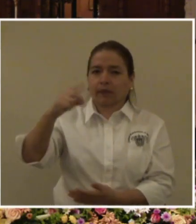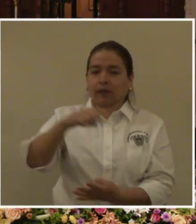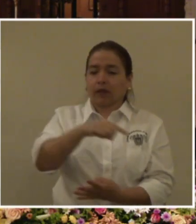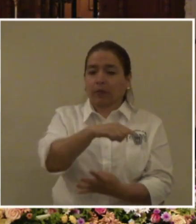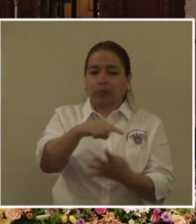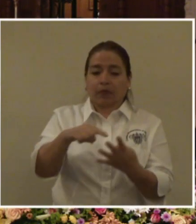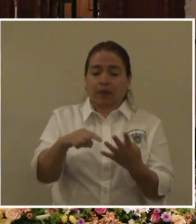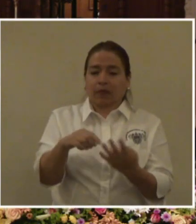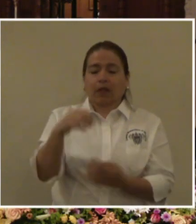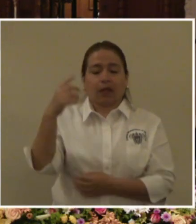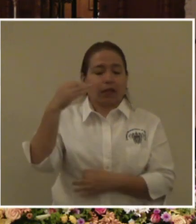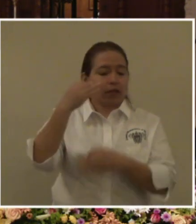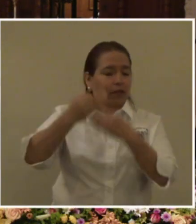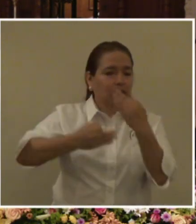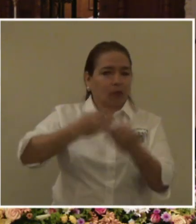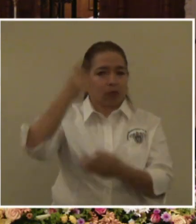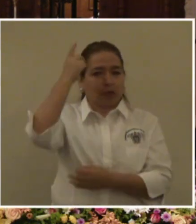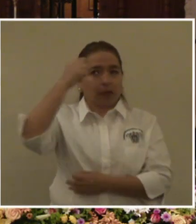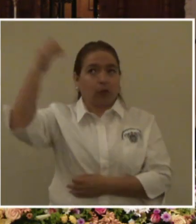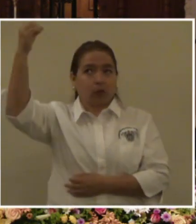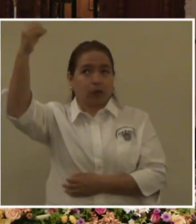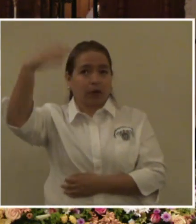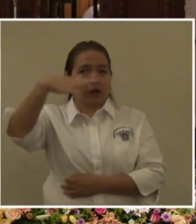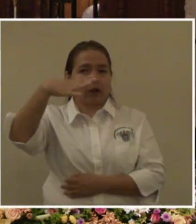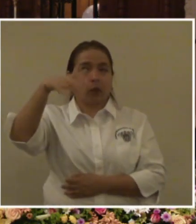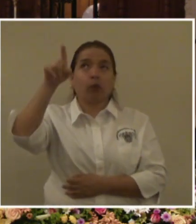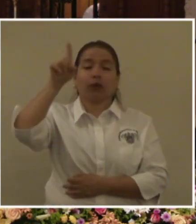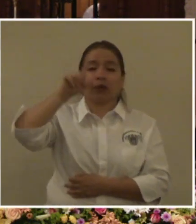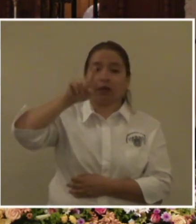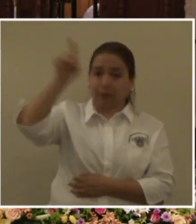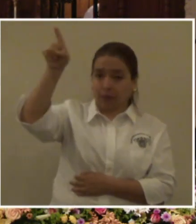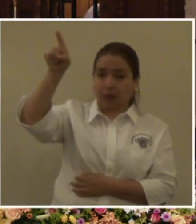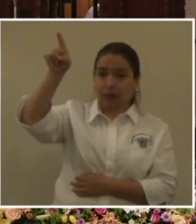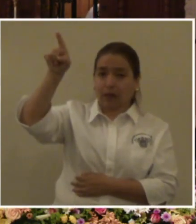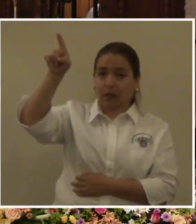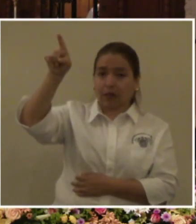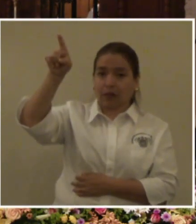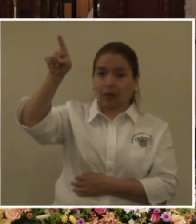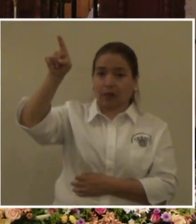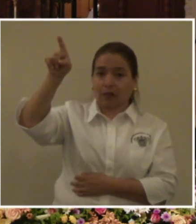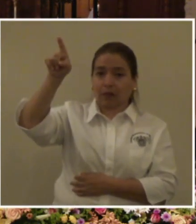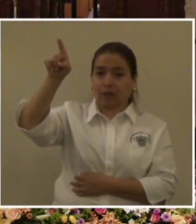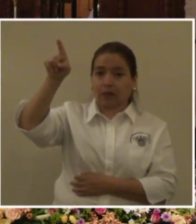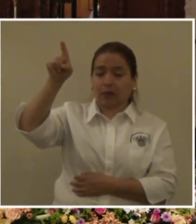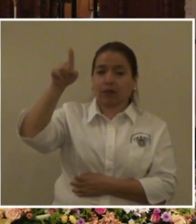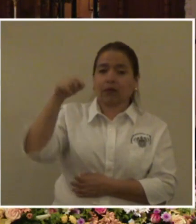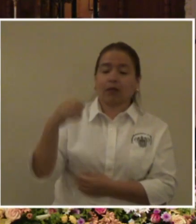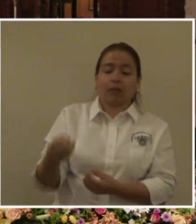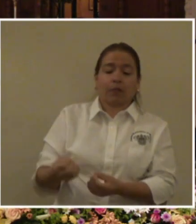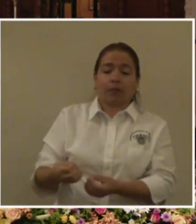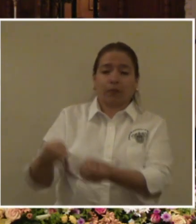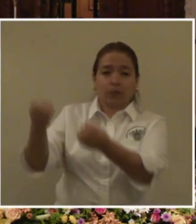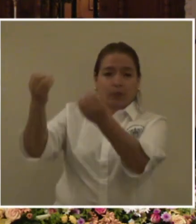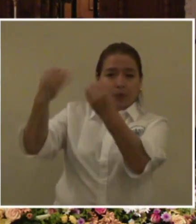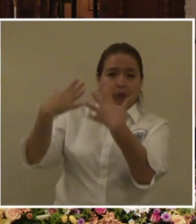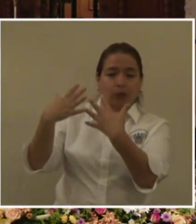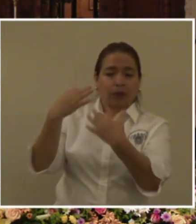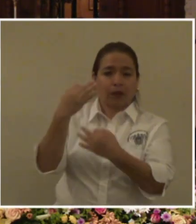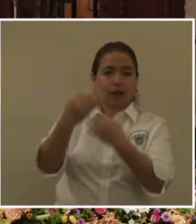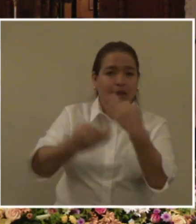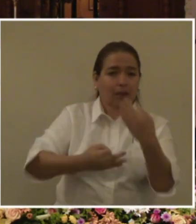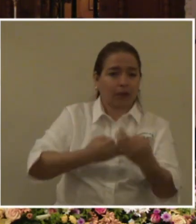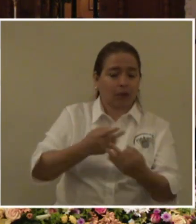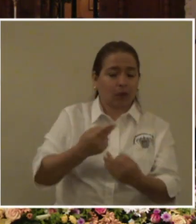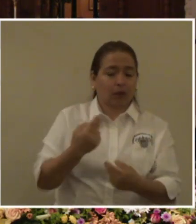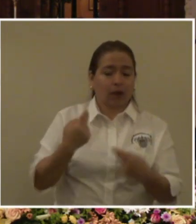que ha hecho Dios es porque ha querido de manera incomparable a todos los